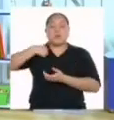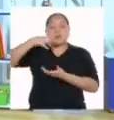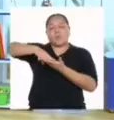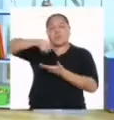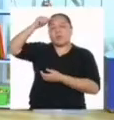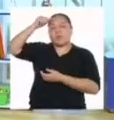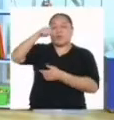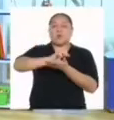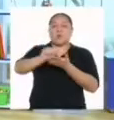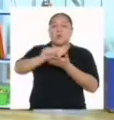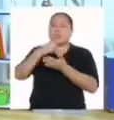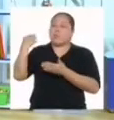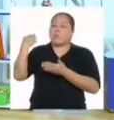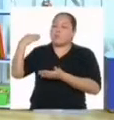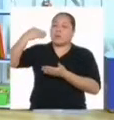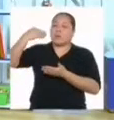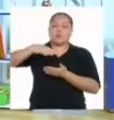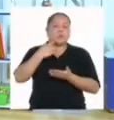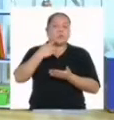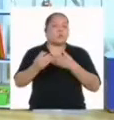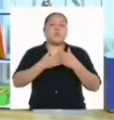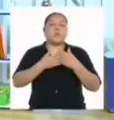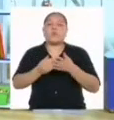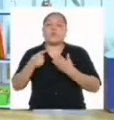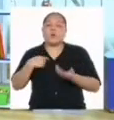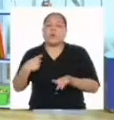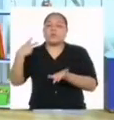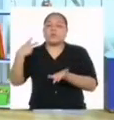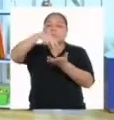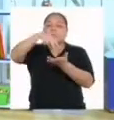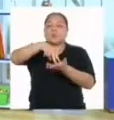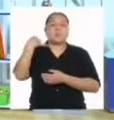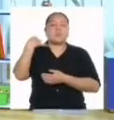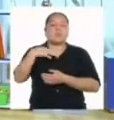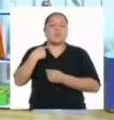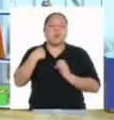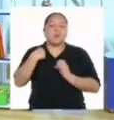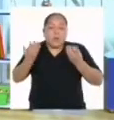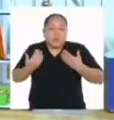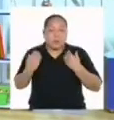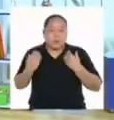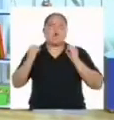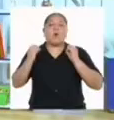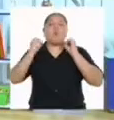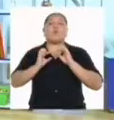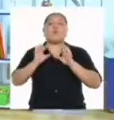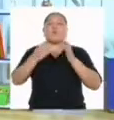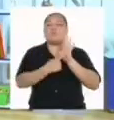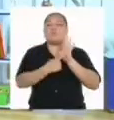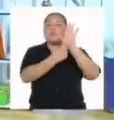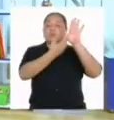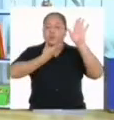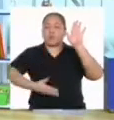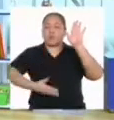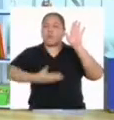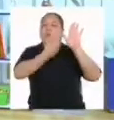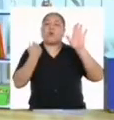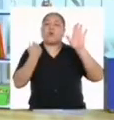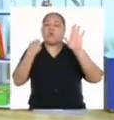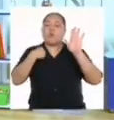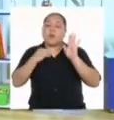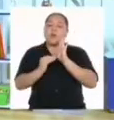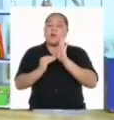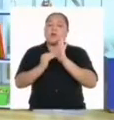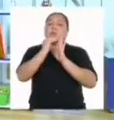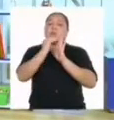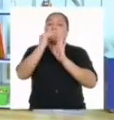estos meses Es que esté donde esté Siempre tengo la oportunidad de dar lo mejor de mí Para poder crecer como persona y